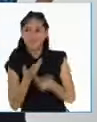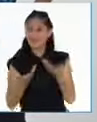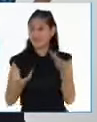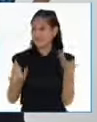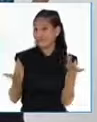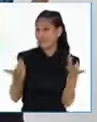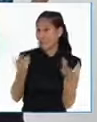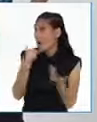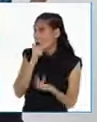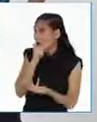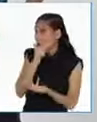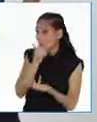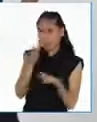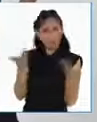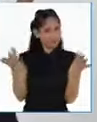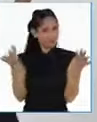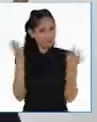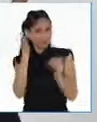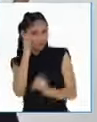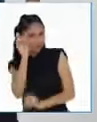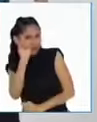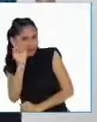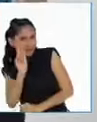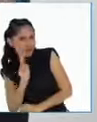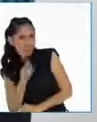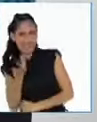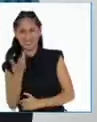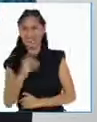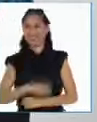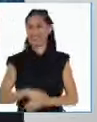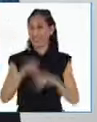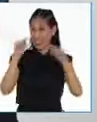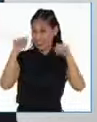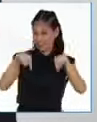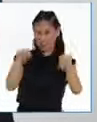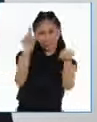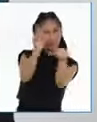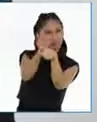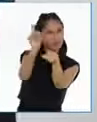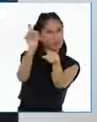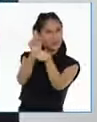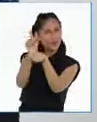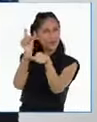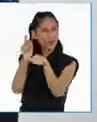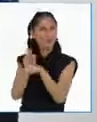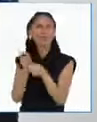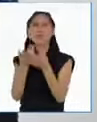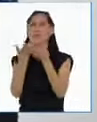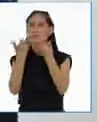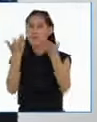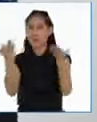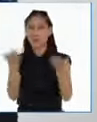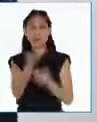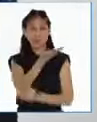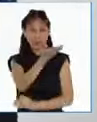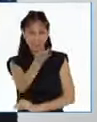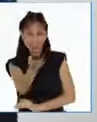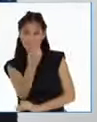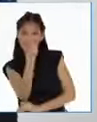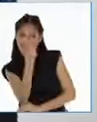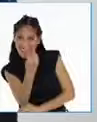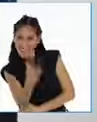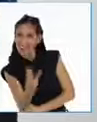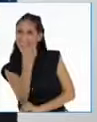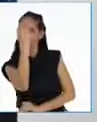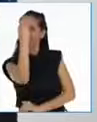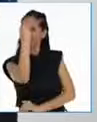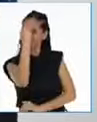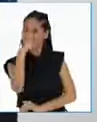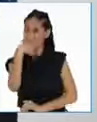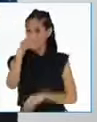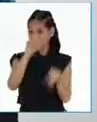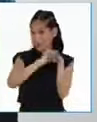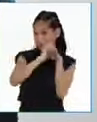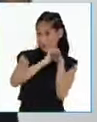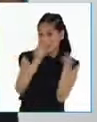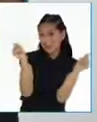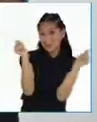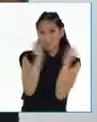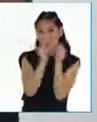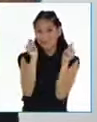¡Es verdad! ¡No se lo saben! Mira, les voy a enseñar nuestro saludo especial y una vez que se lo aprendan, lo hacemos todos juntos.